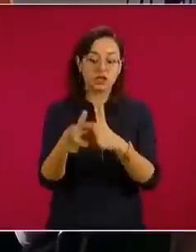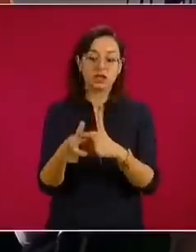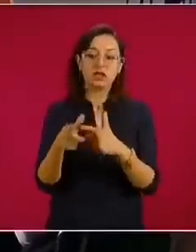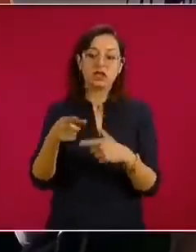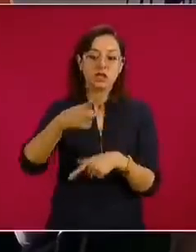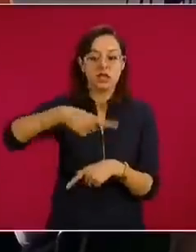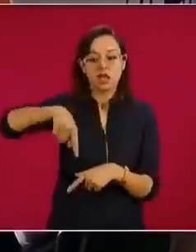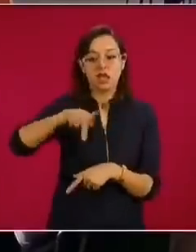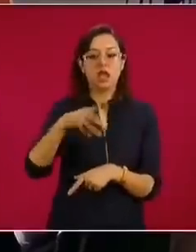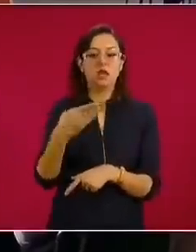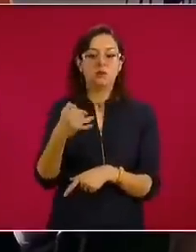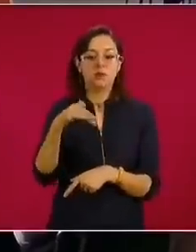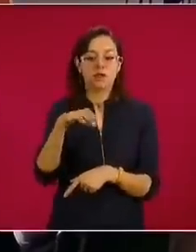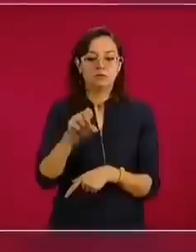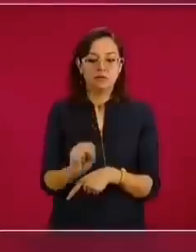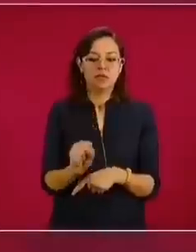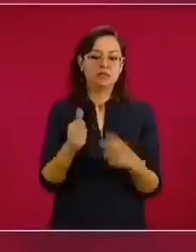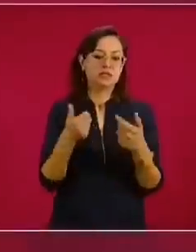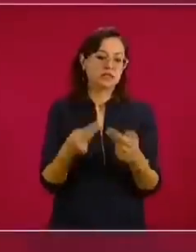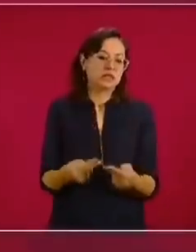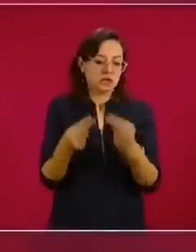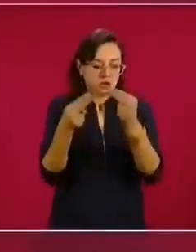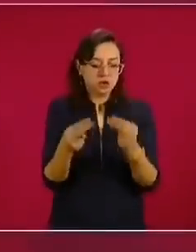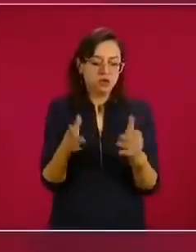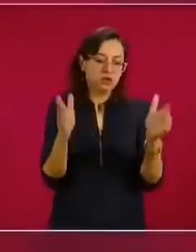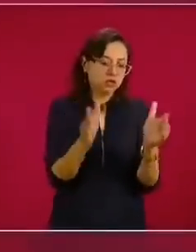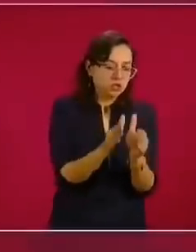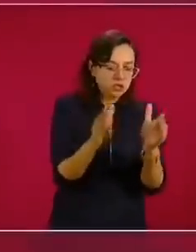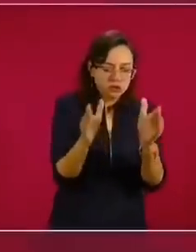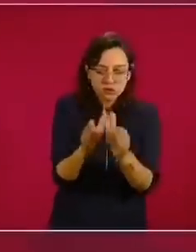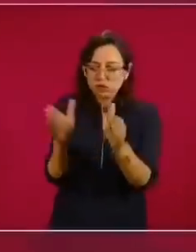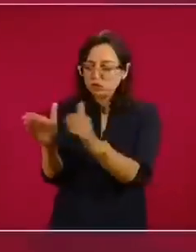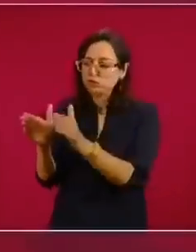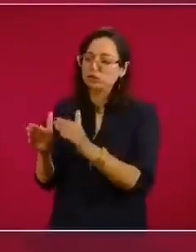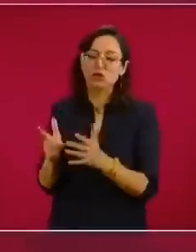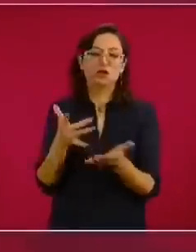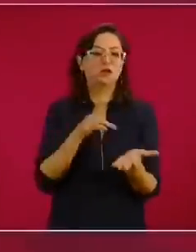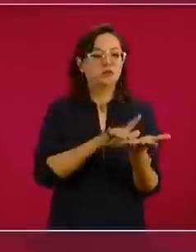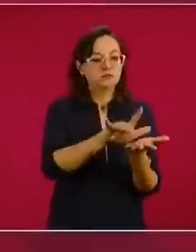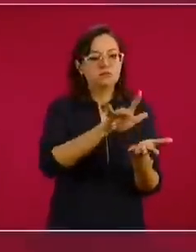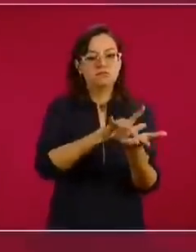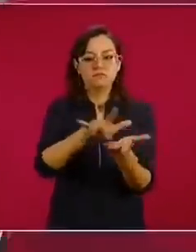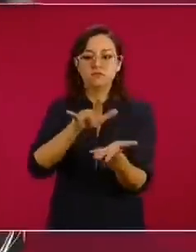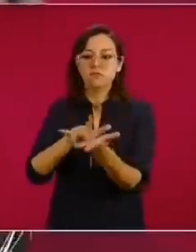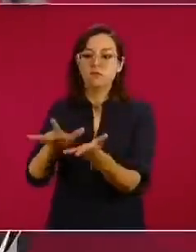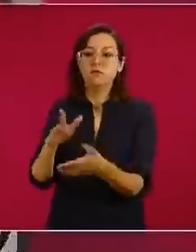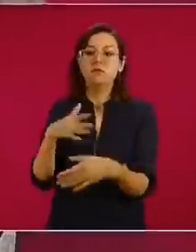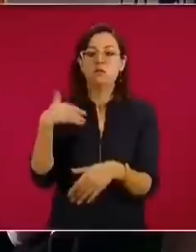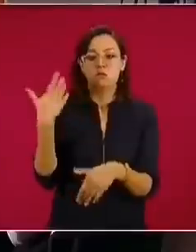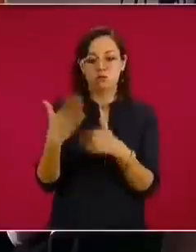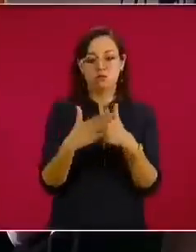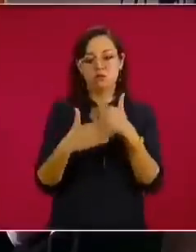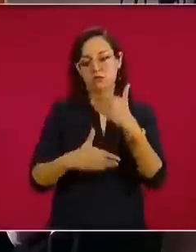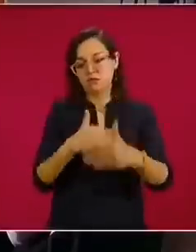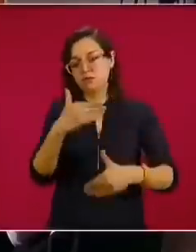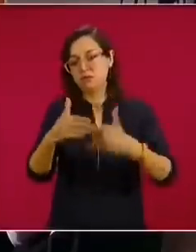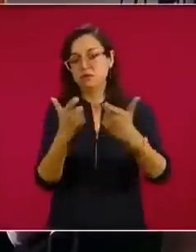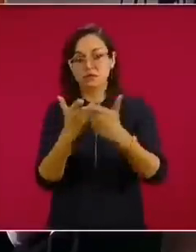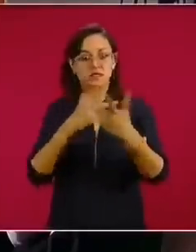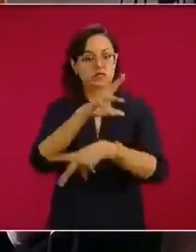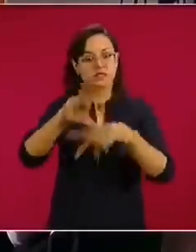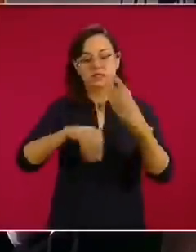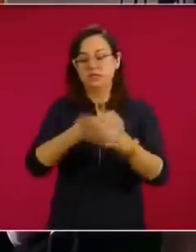microempresas, a estos microempresarios que va a tener una consecuencia muy importante en la economía local.